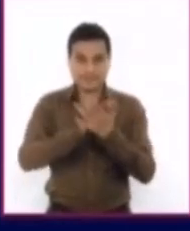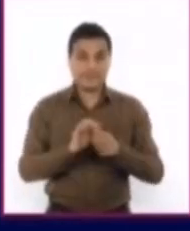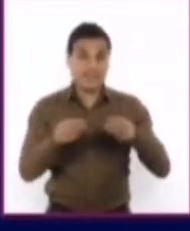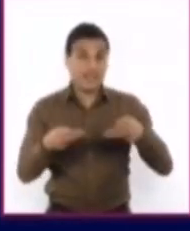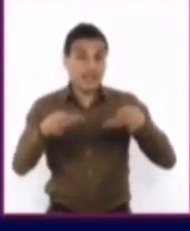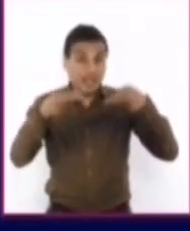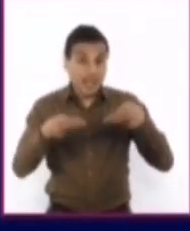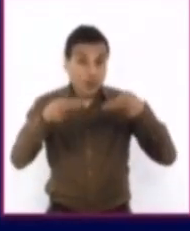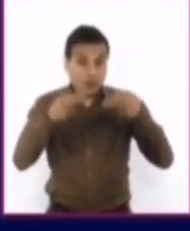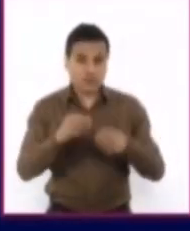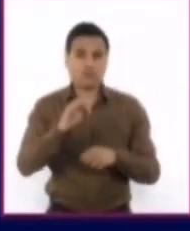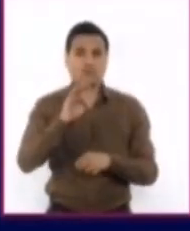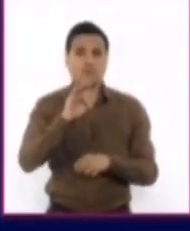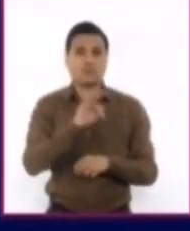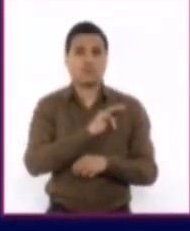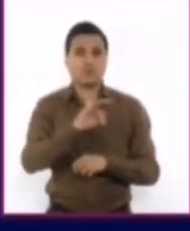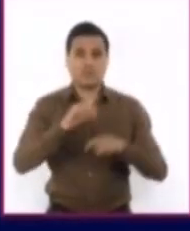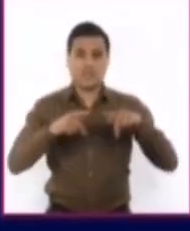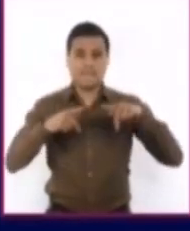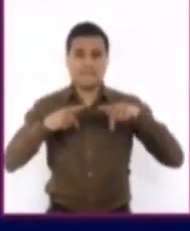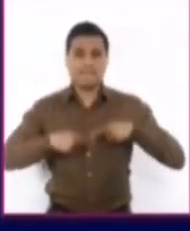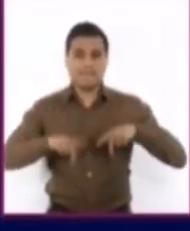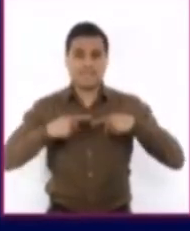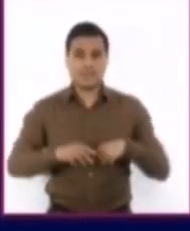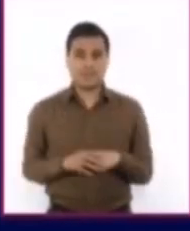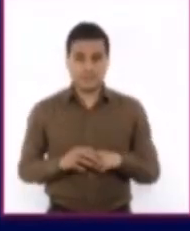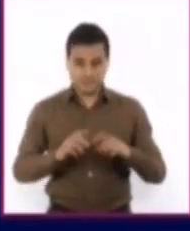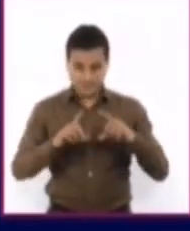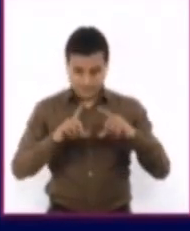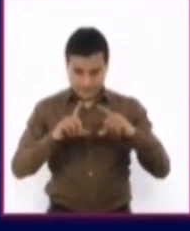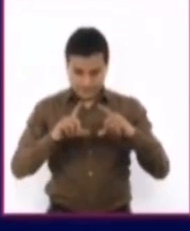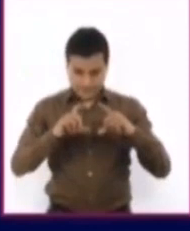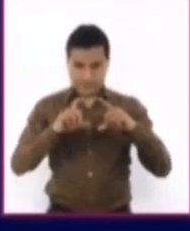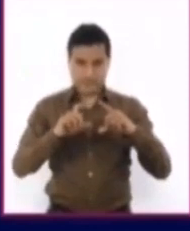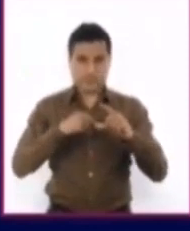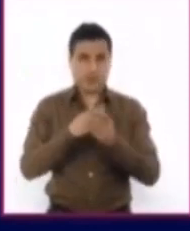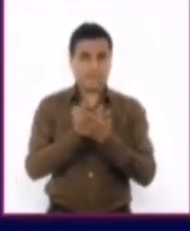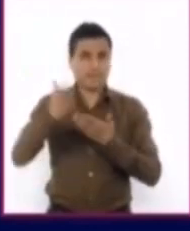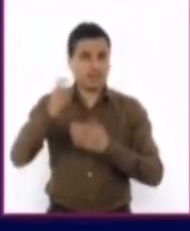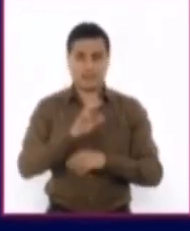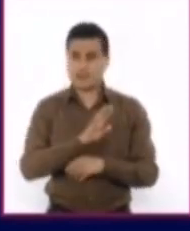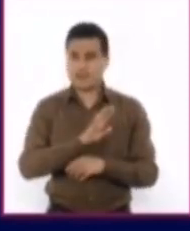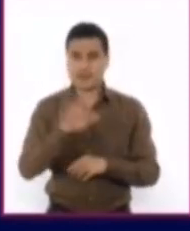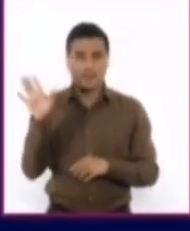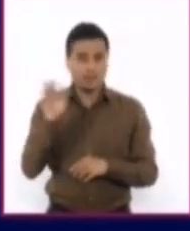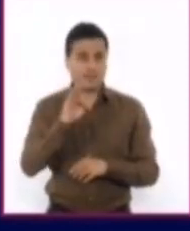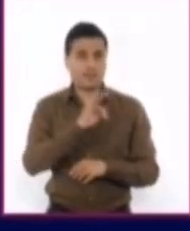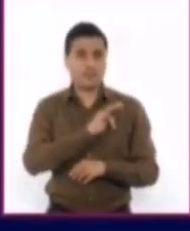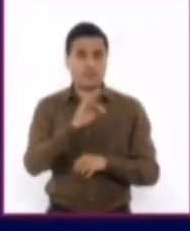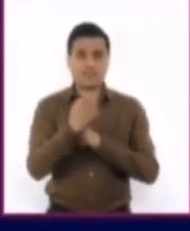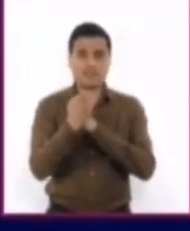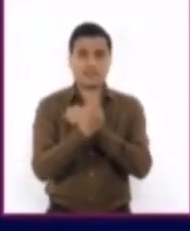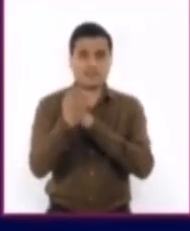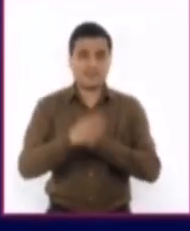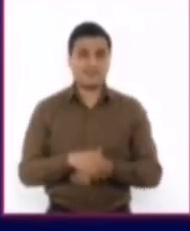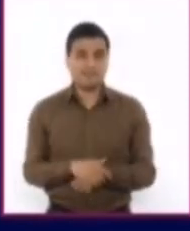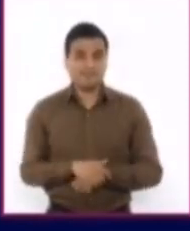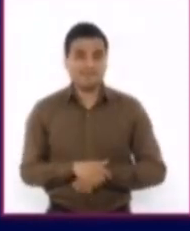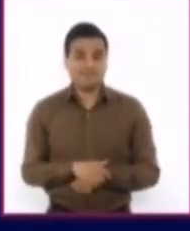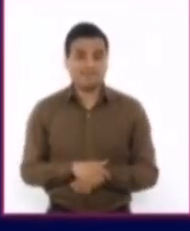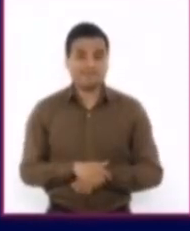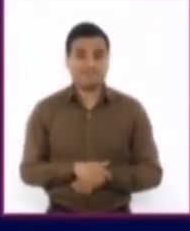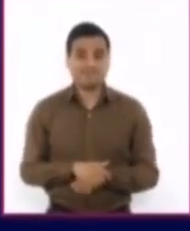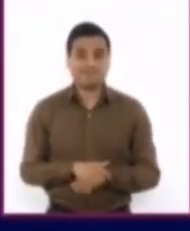realizar ventas presenciales sin transacciones en efectivo, solo utilizando las cámaras de teléfonos para el